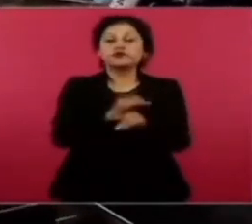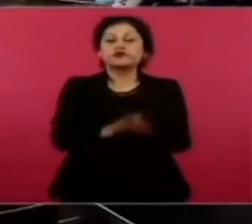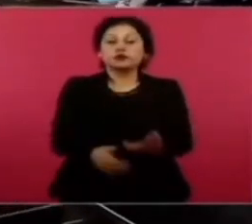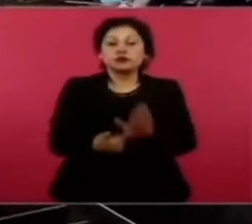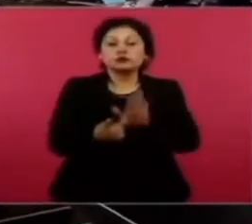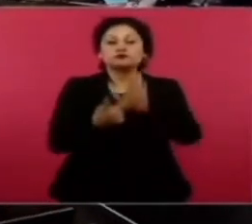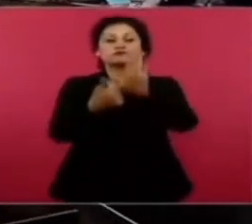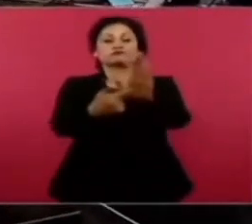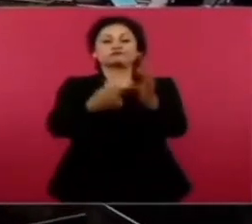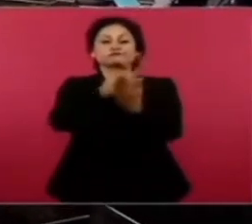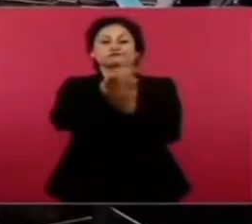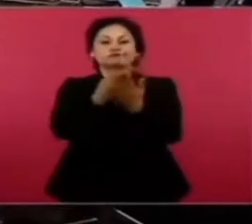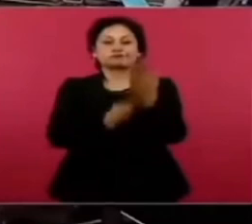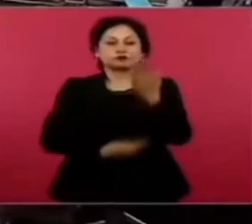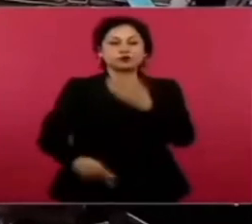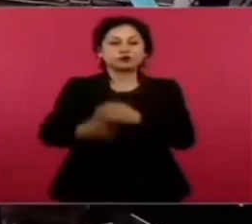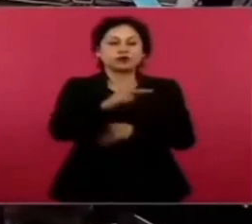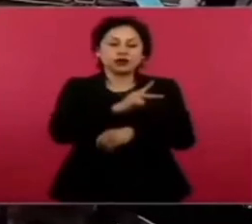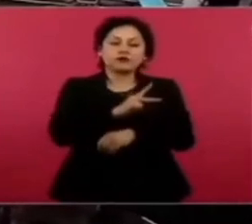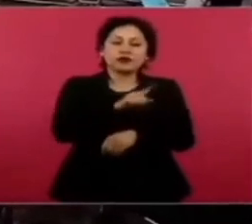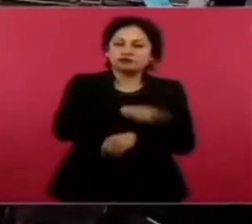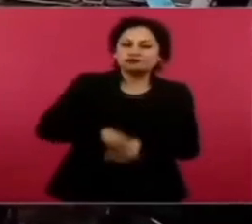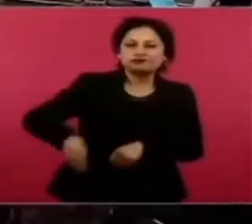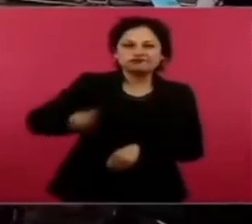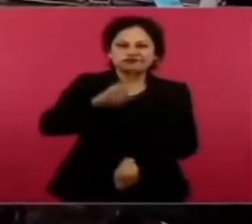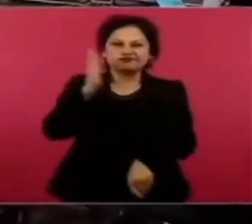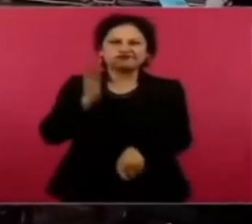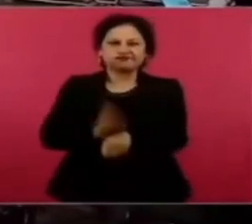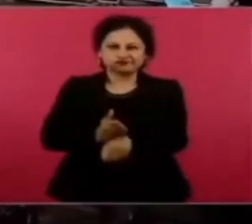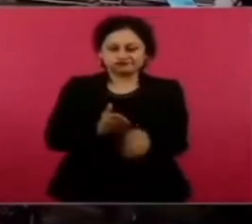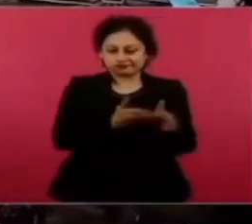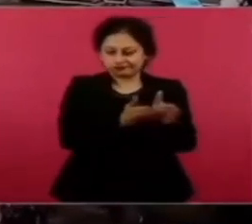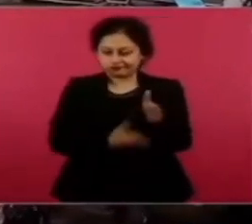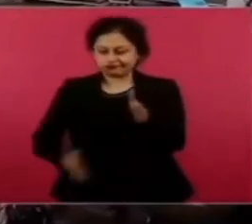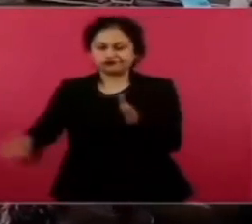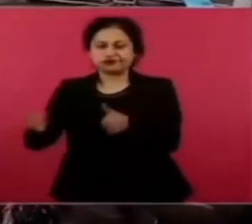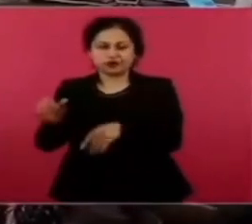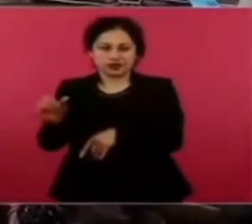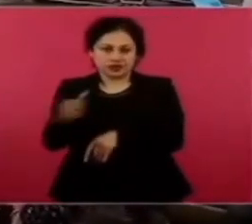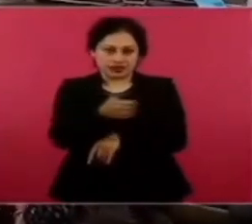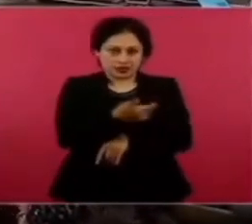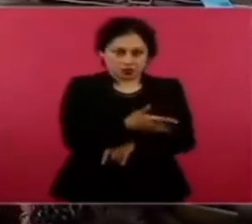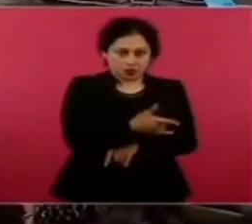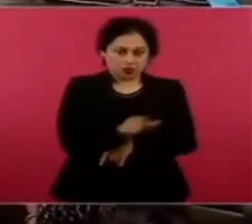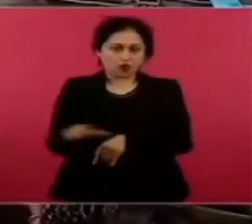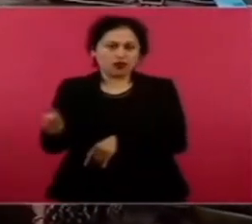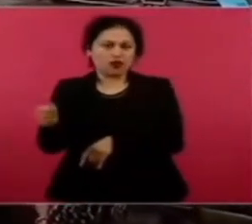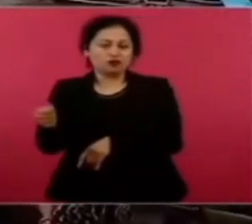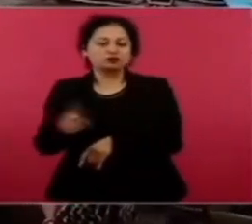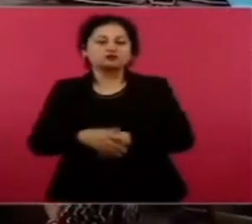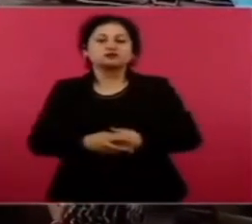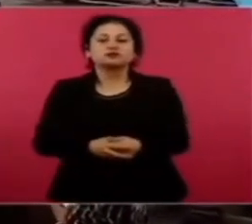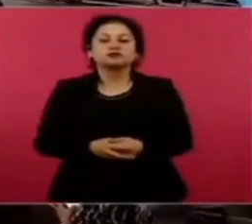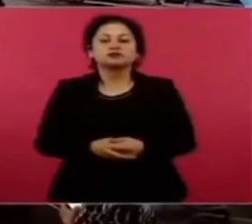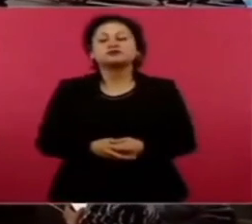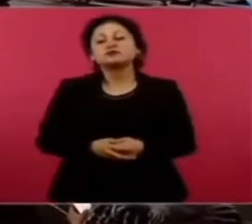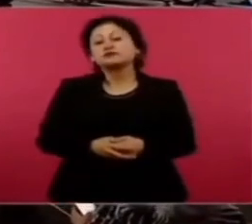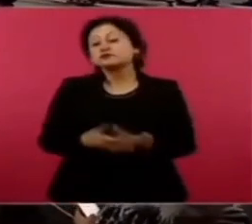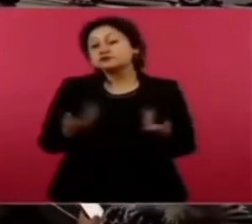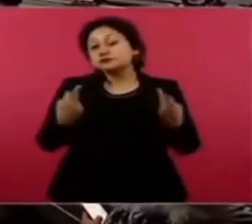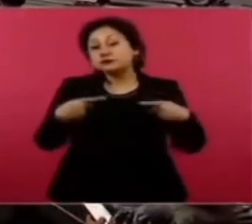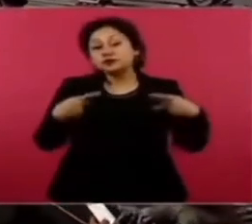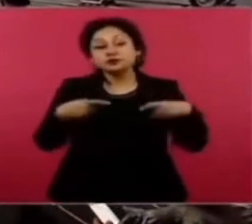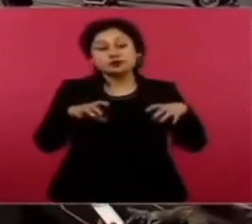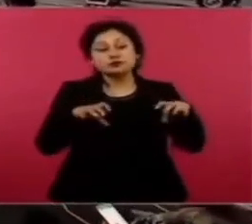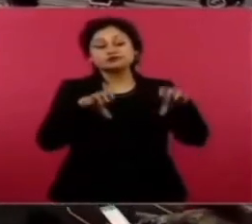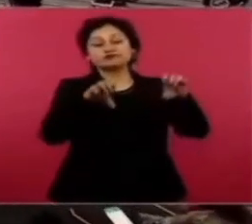quien hizo las llamadas a una persona para informar de la localización de personas sin vida